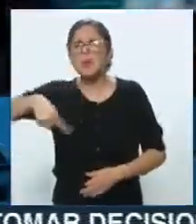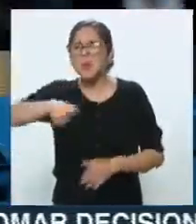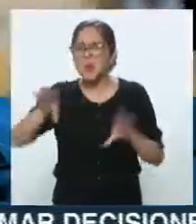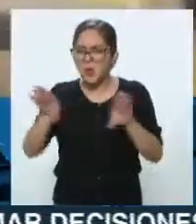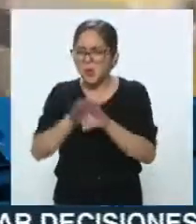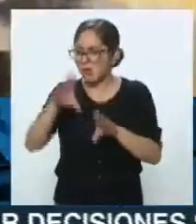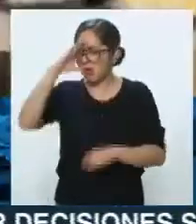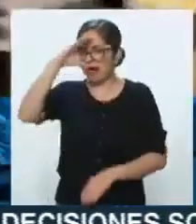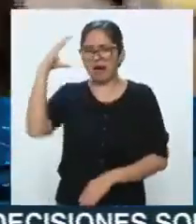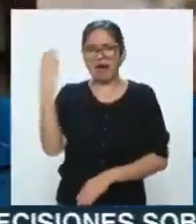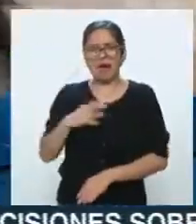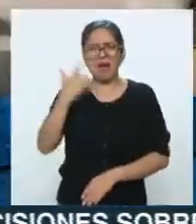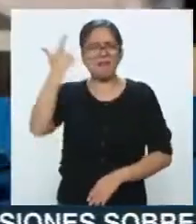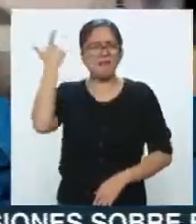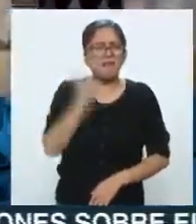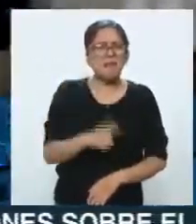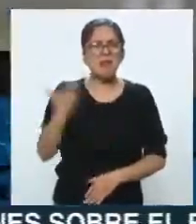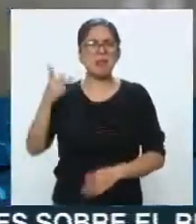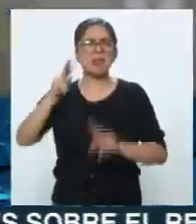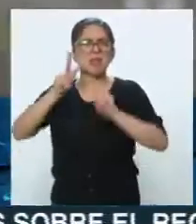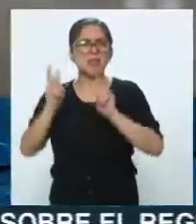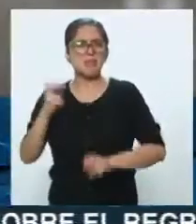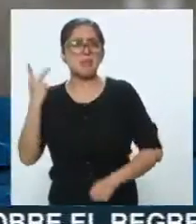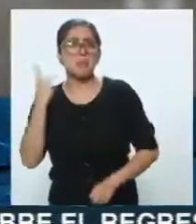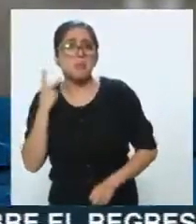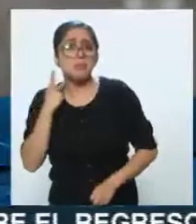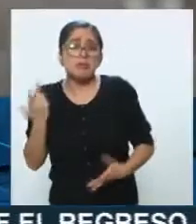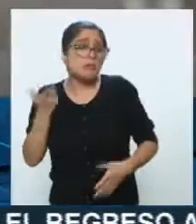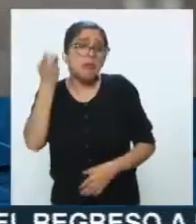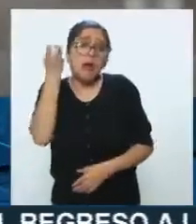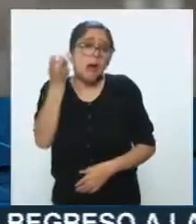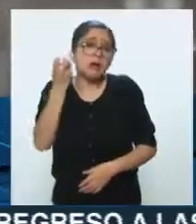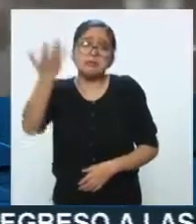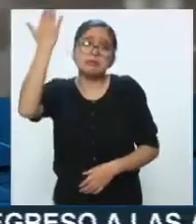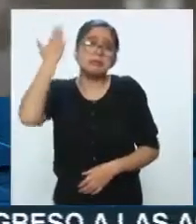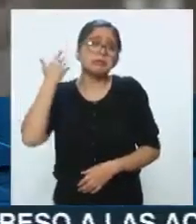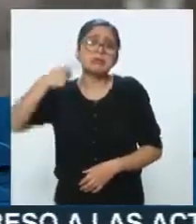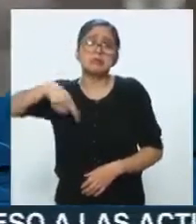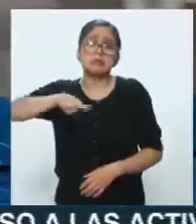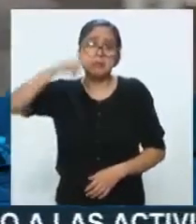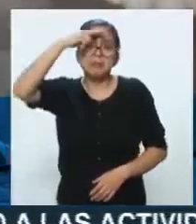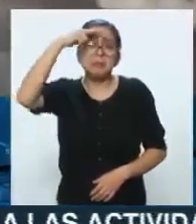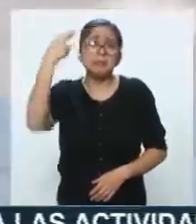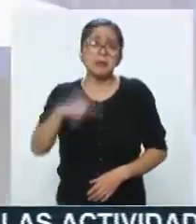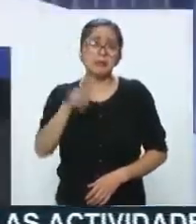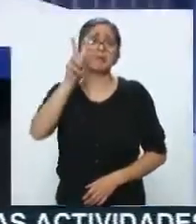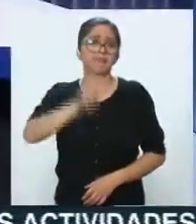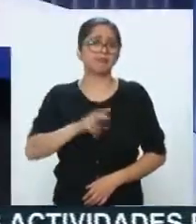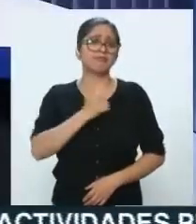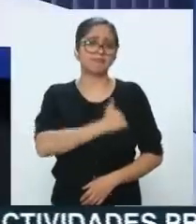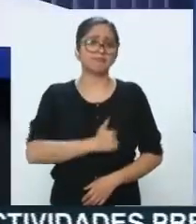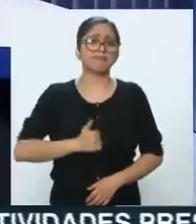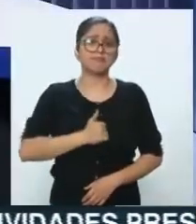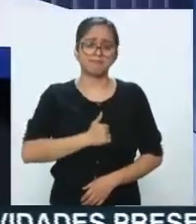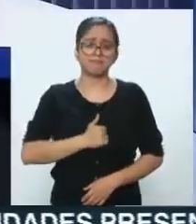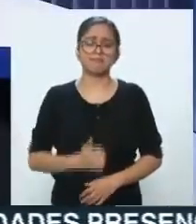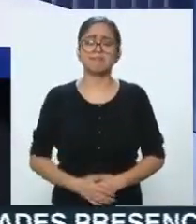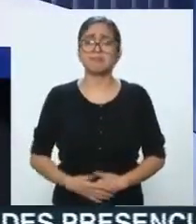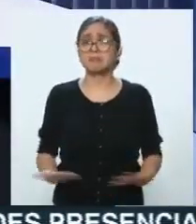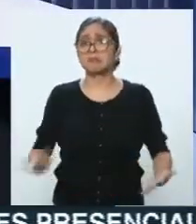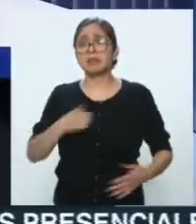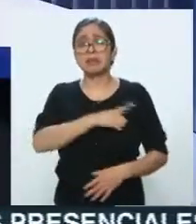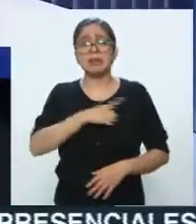criminalidad política. De esa manera operaba el Estado mexicano. Lamentable, ¿no? Hay que cauterizar esta herida, que